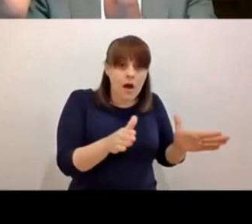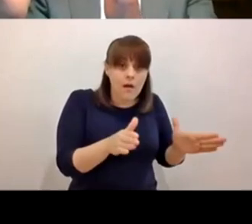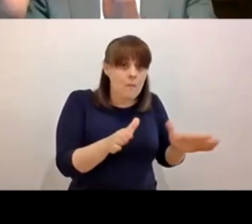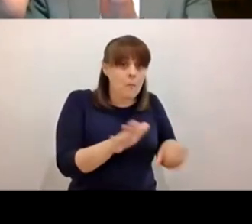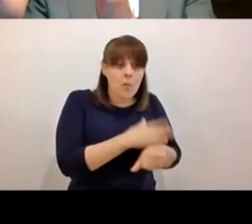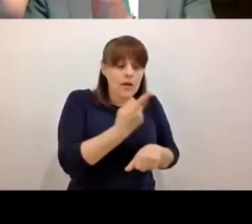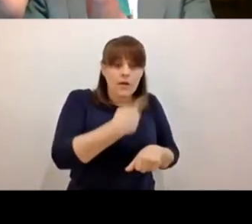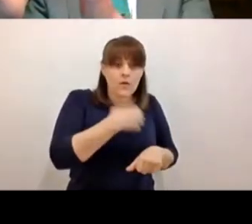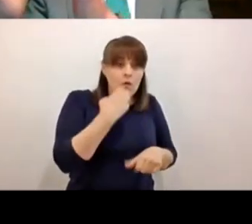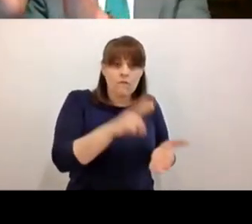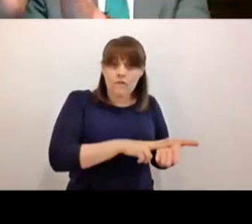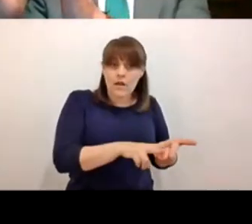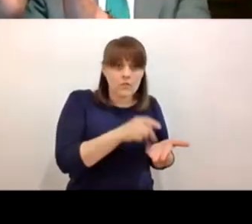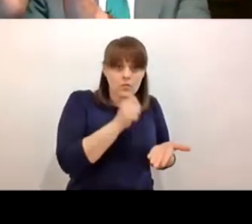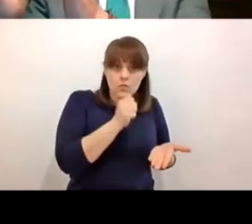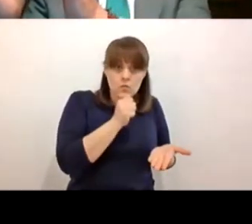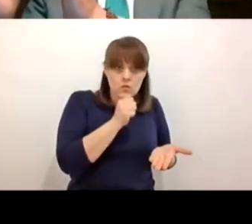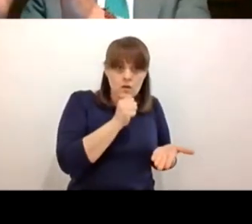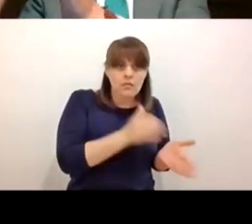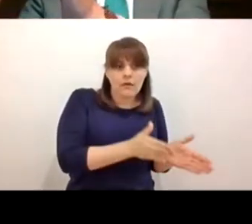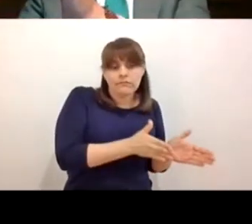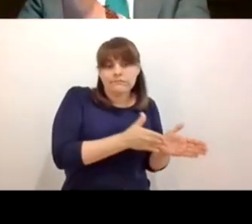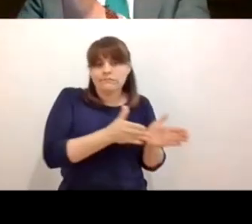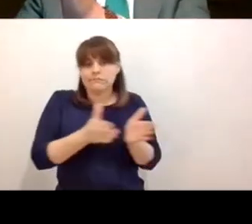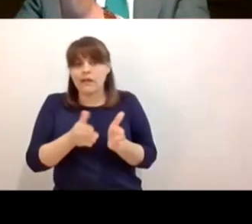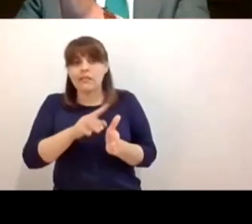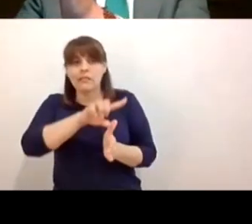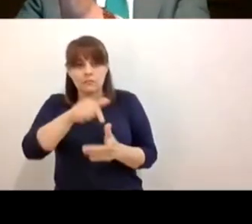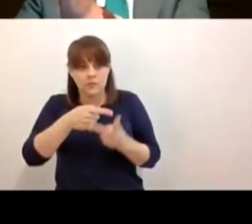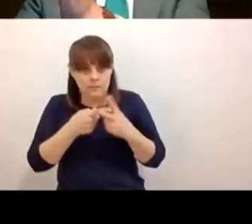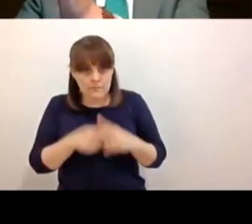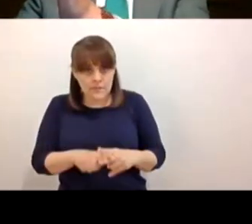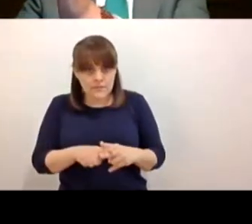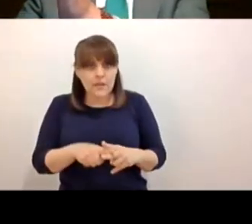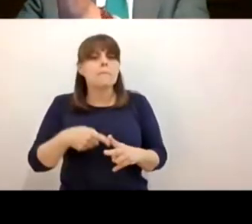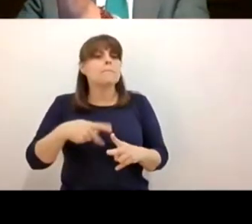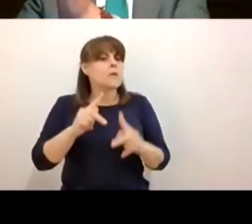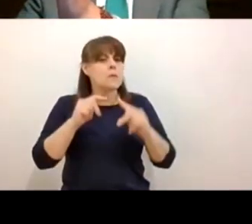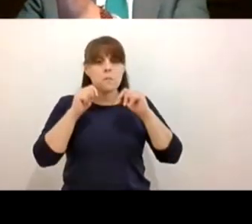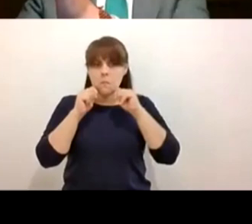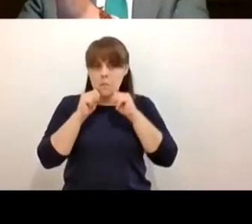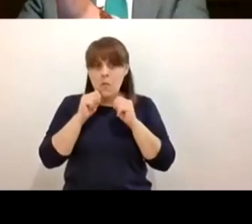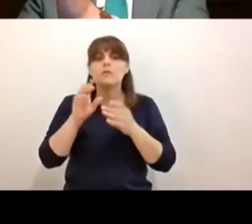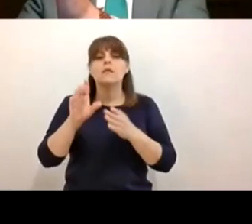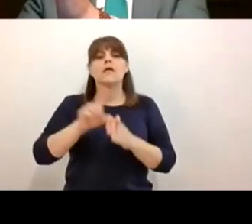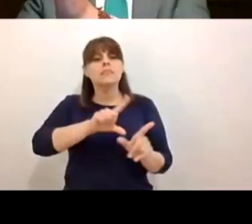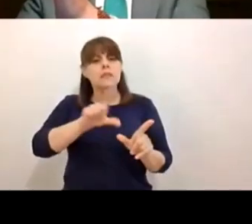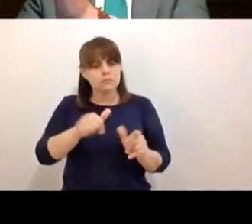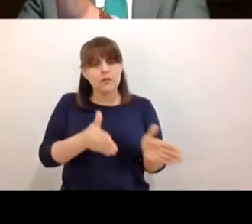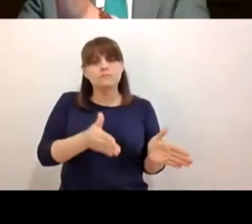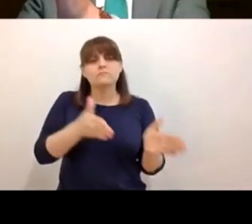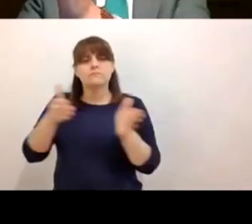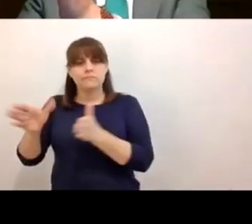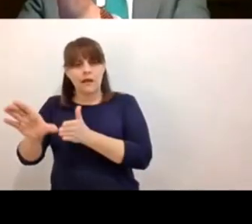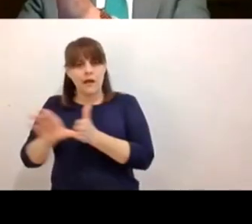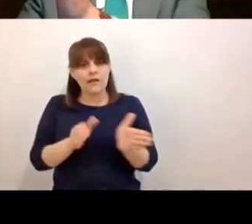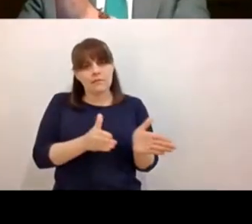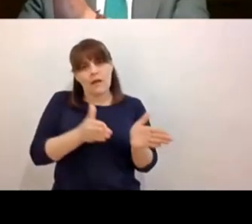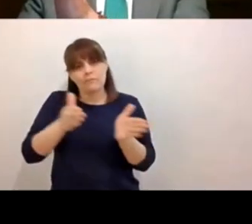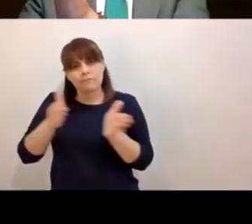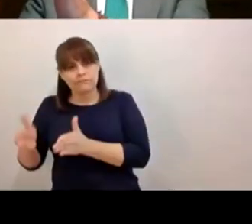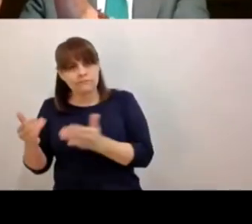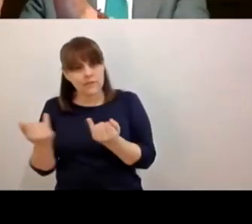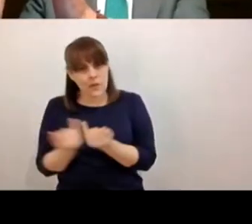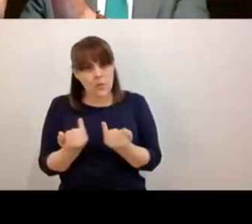e inicia más tarde pueda terminar el calendario también un poco más tarde de manera que